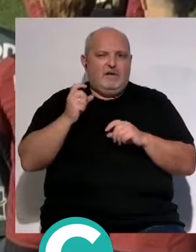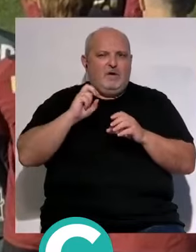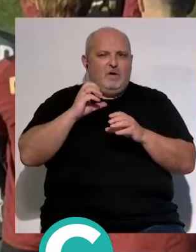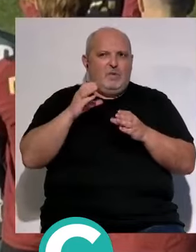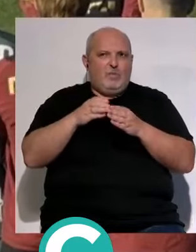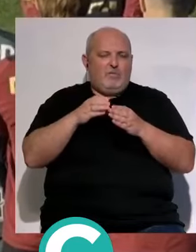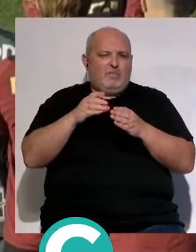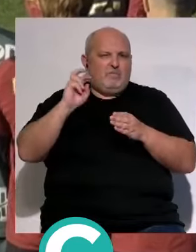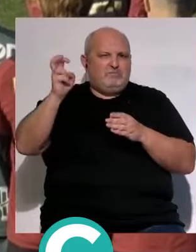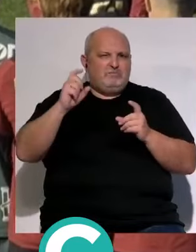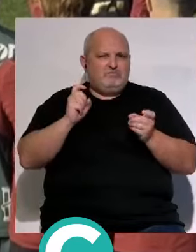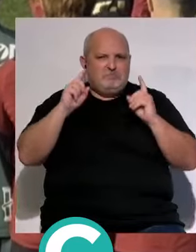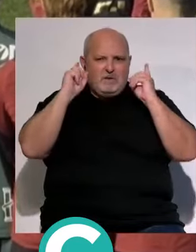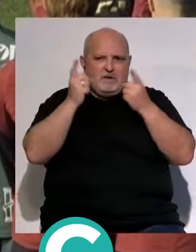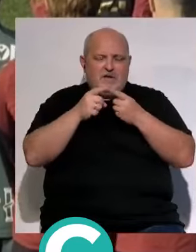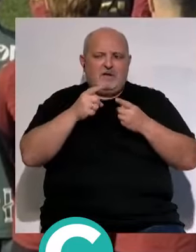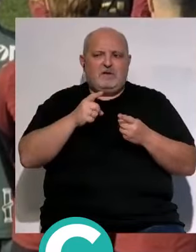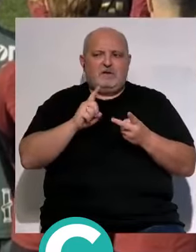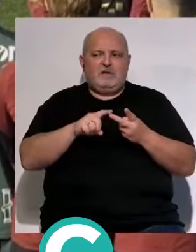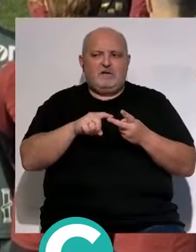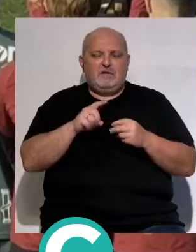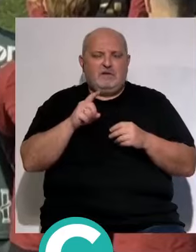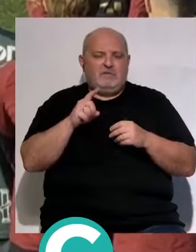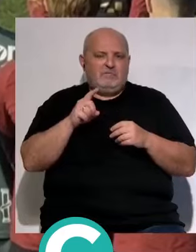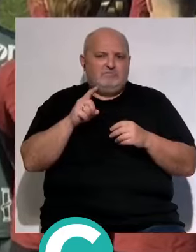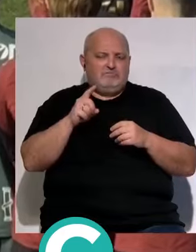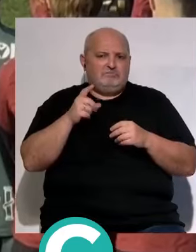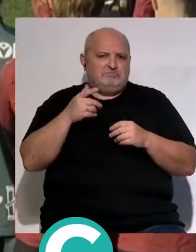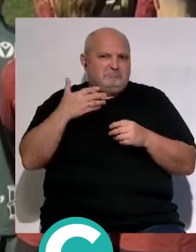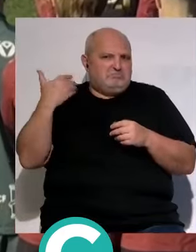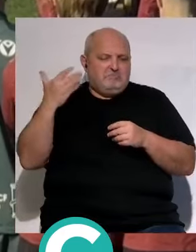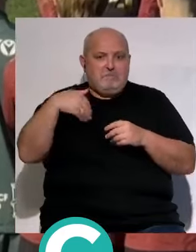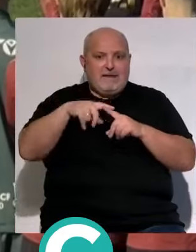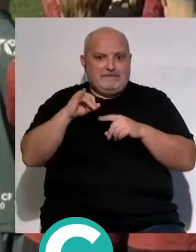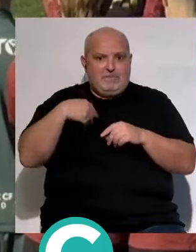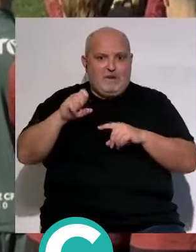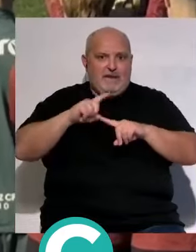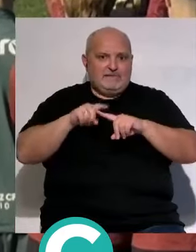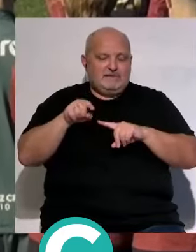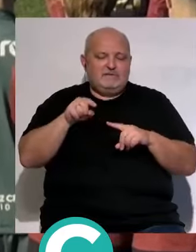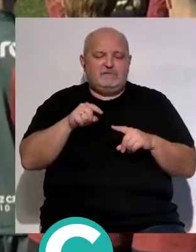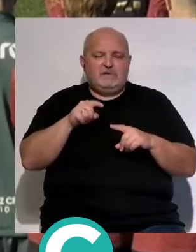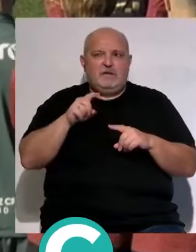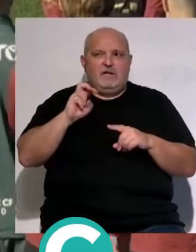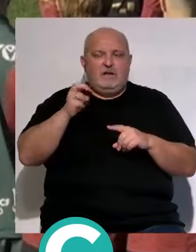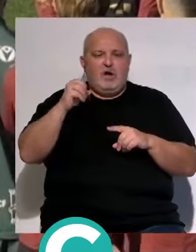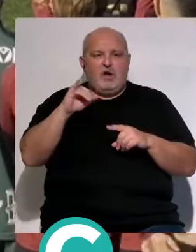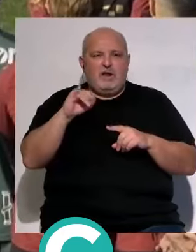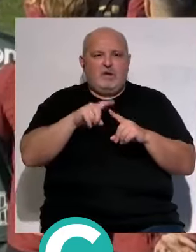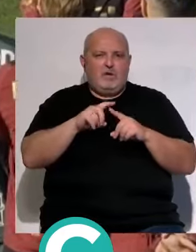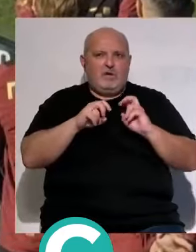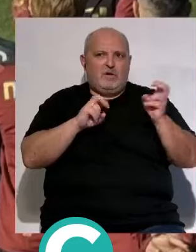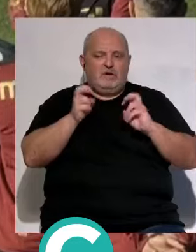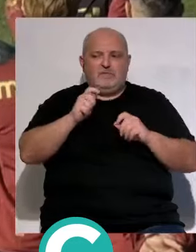México o Lívidó también con dos descensos seguidos Beti Oviedo y fue un y Ale